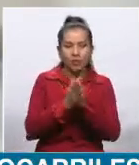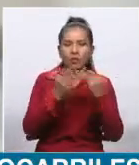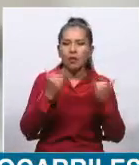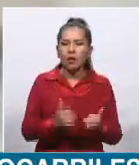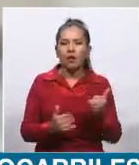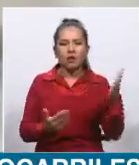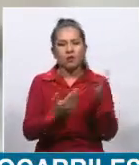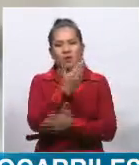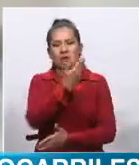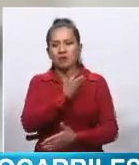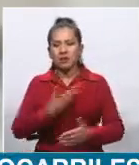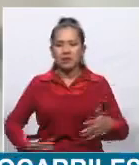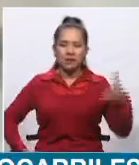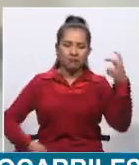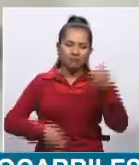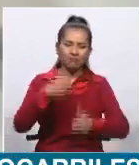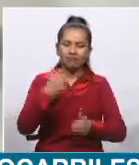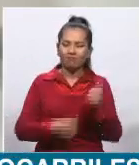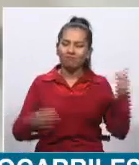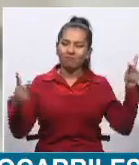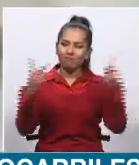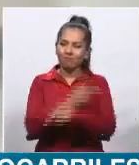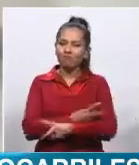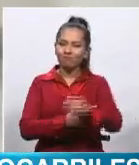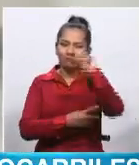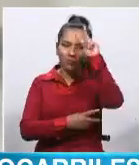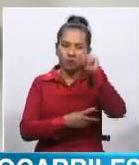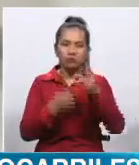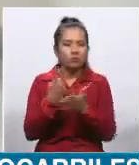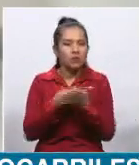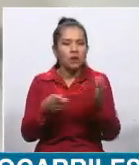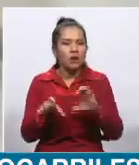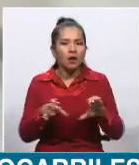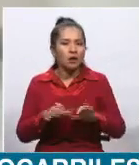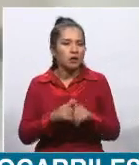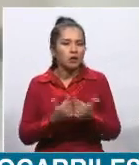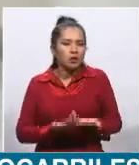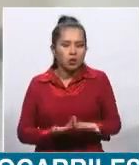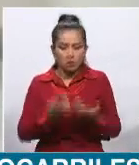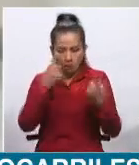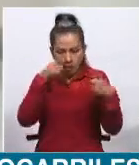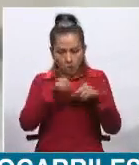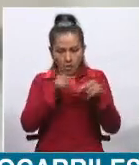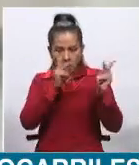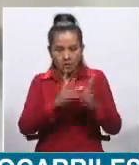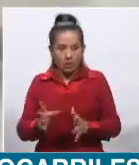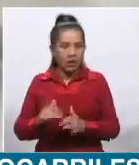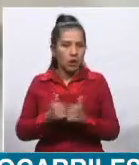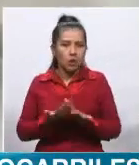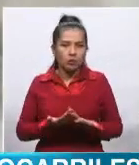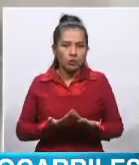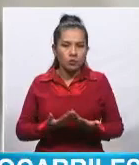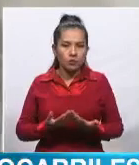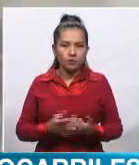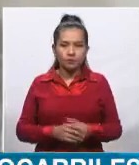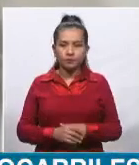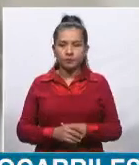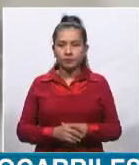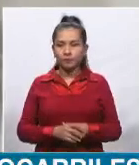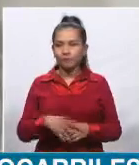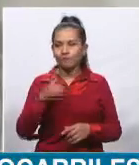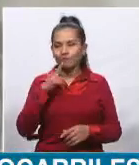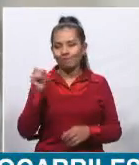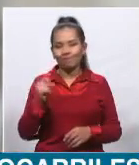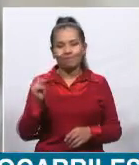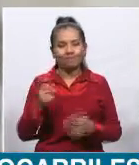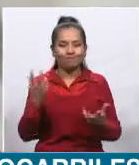realidad que está pasando Perú, ¿se ven afectados esos planes, todos los acuerdos ya avanzados? Sí, sin lugar